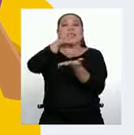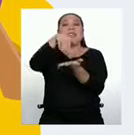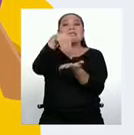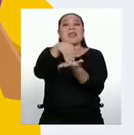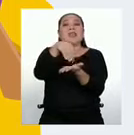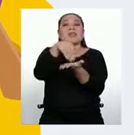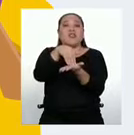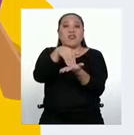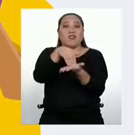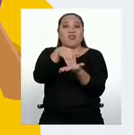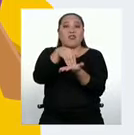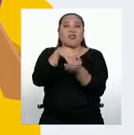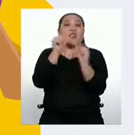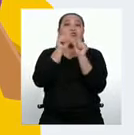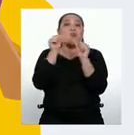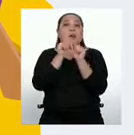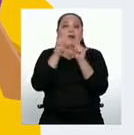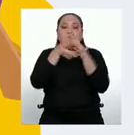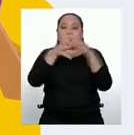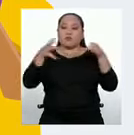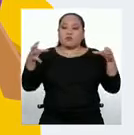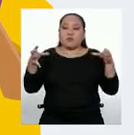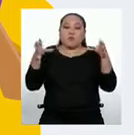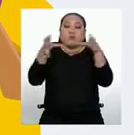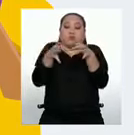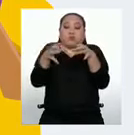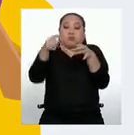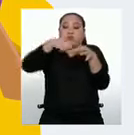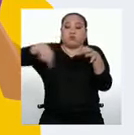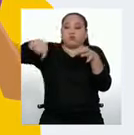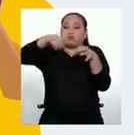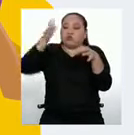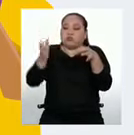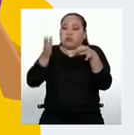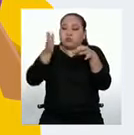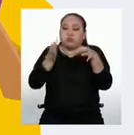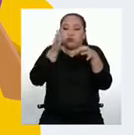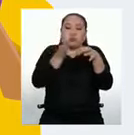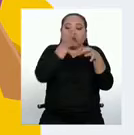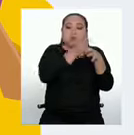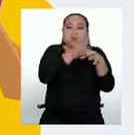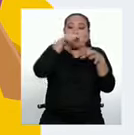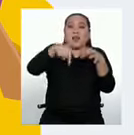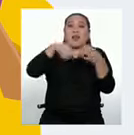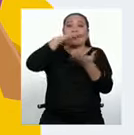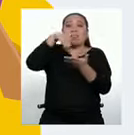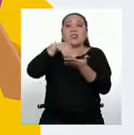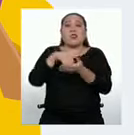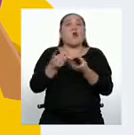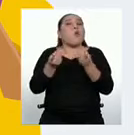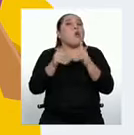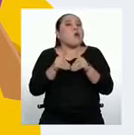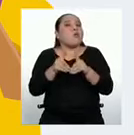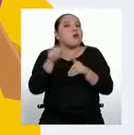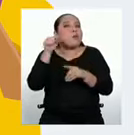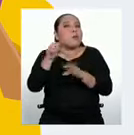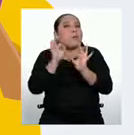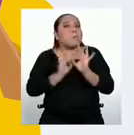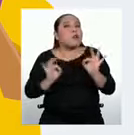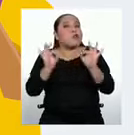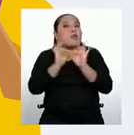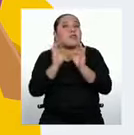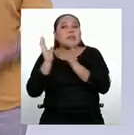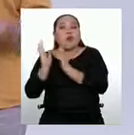de un conjunto de datos. ¿Cuándo? Cuando los datos están ordenados. Esa es la palabra clave.